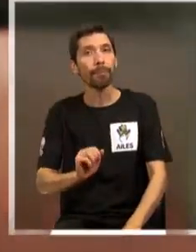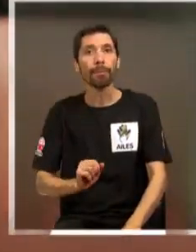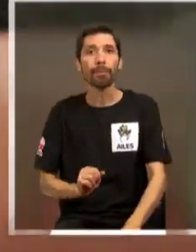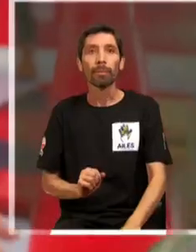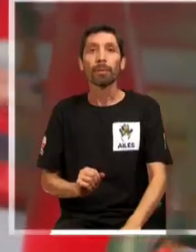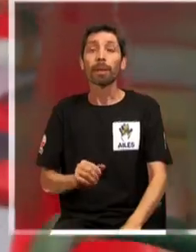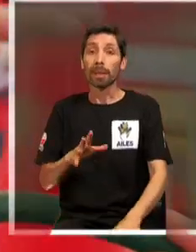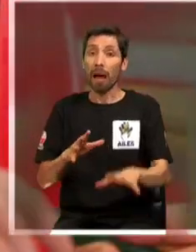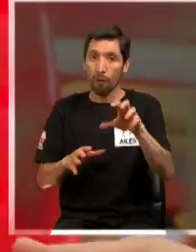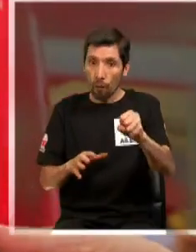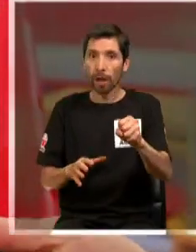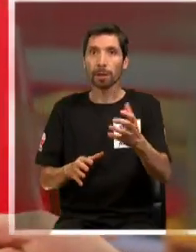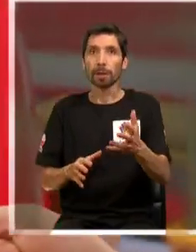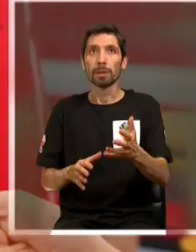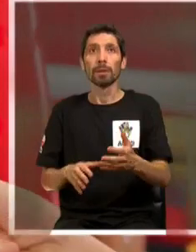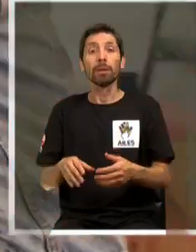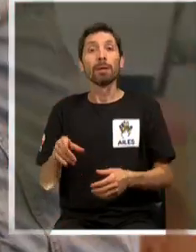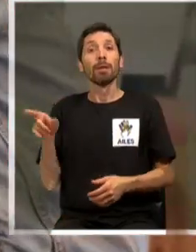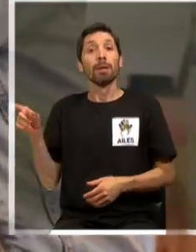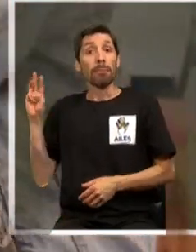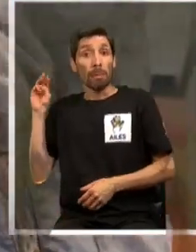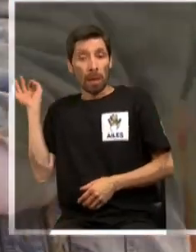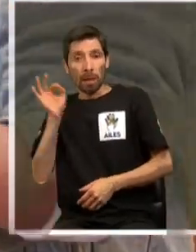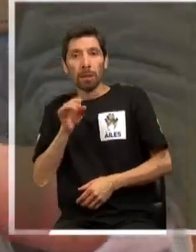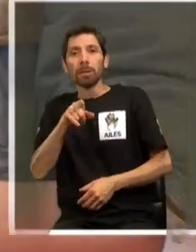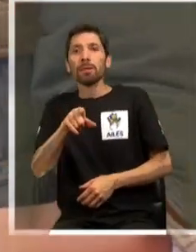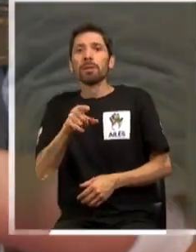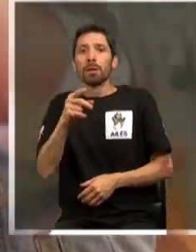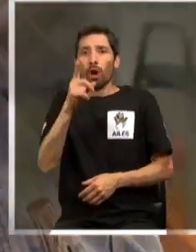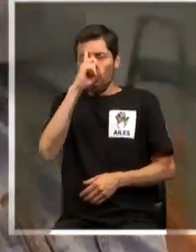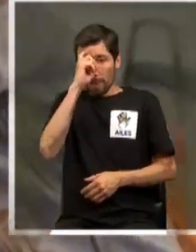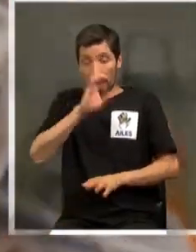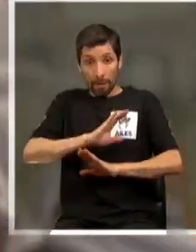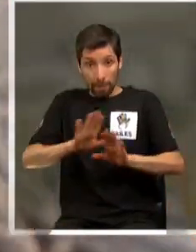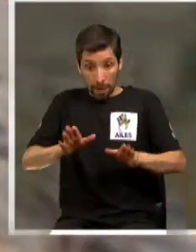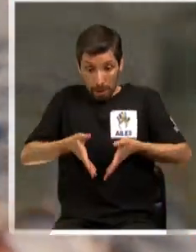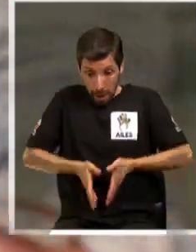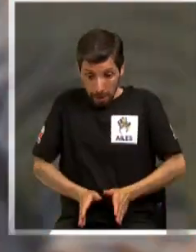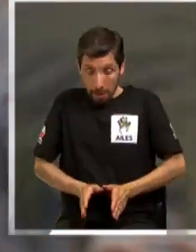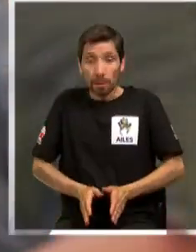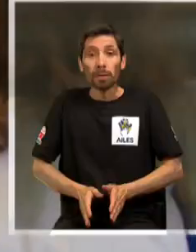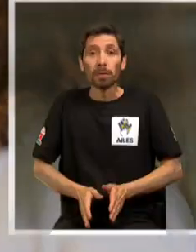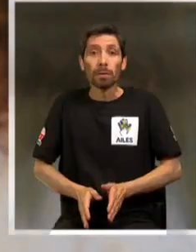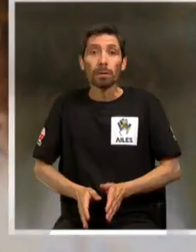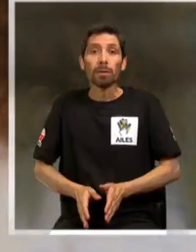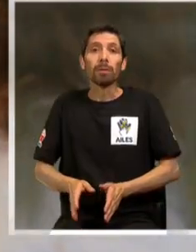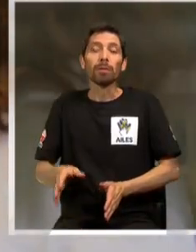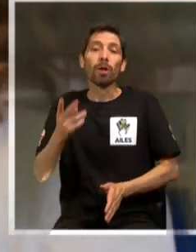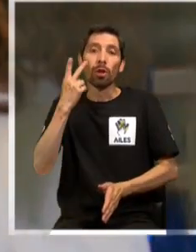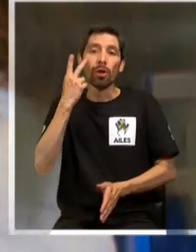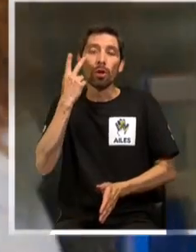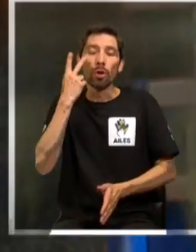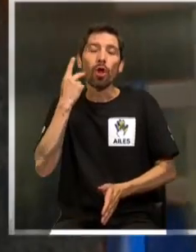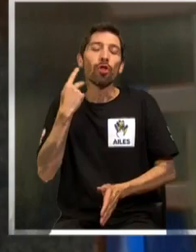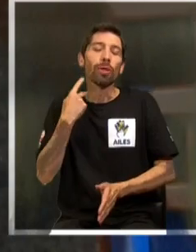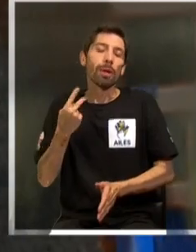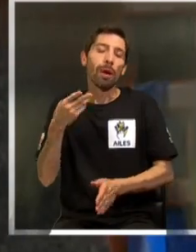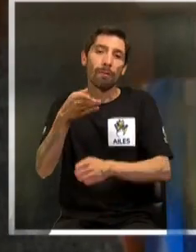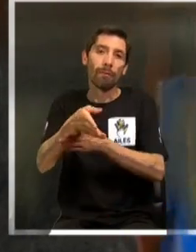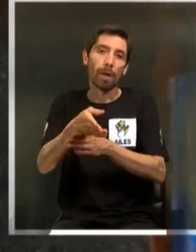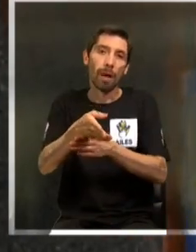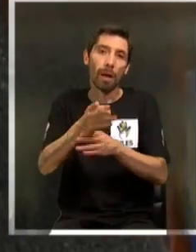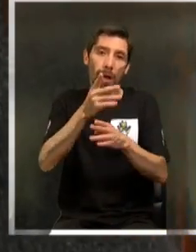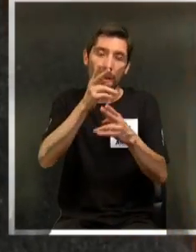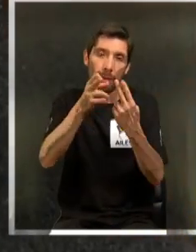Ya, aprieta la puerta. Él salió del hospital y a los dos días fuimos a la teletón. Bien. La teletón nos dio ese